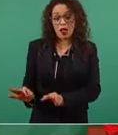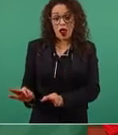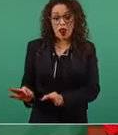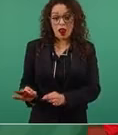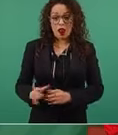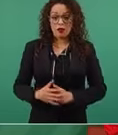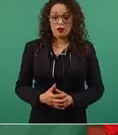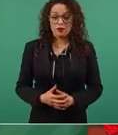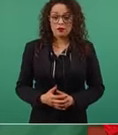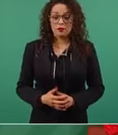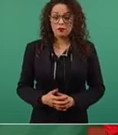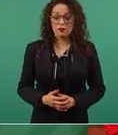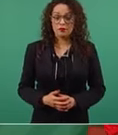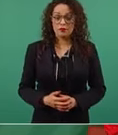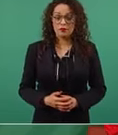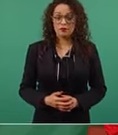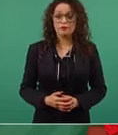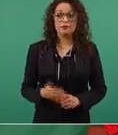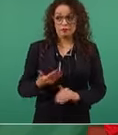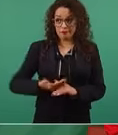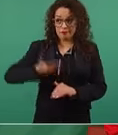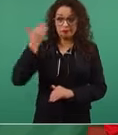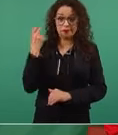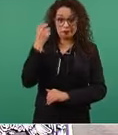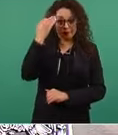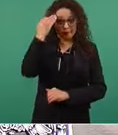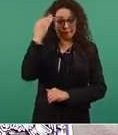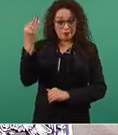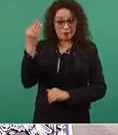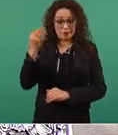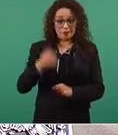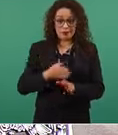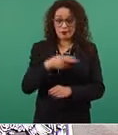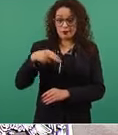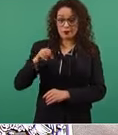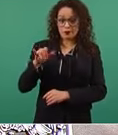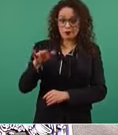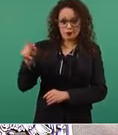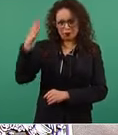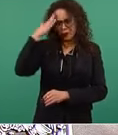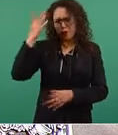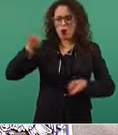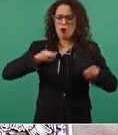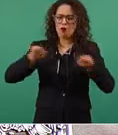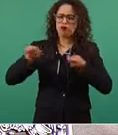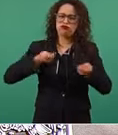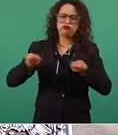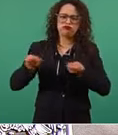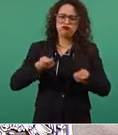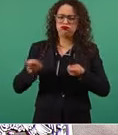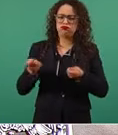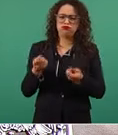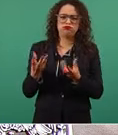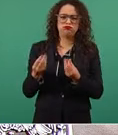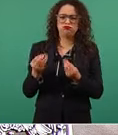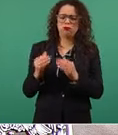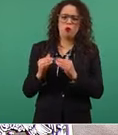que dominó durante todo el periodo neoliberal. Eso de que